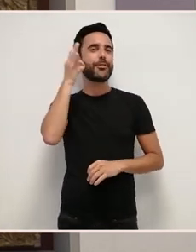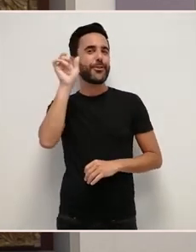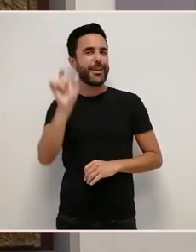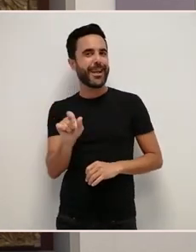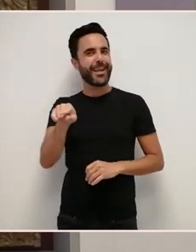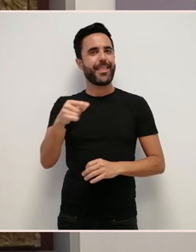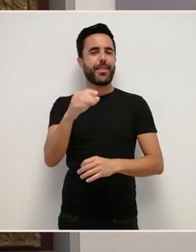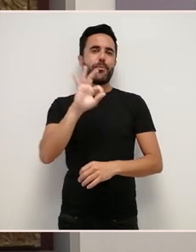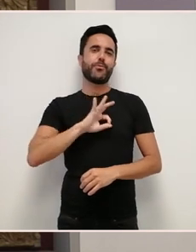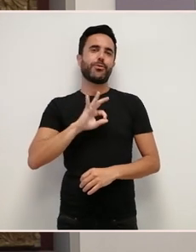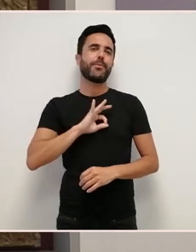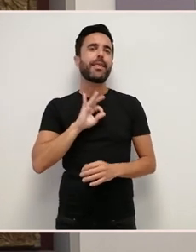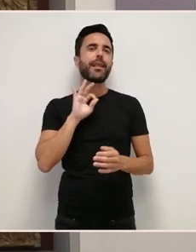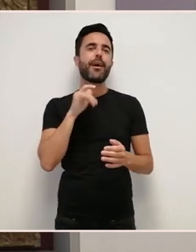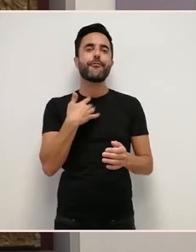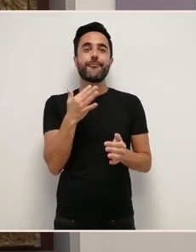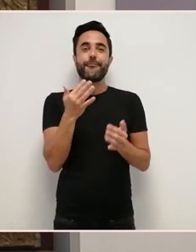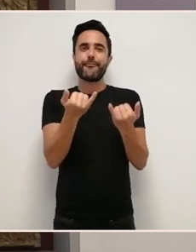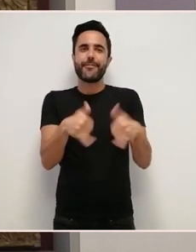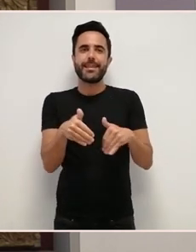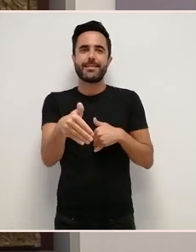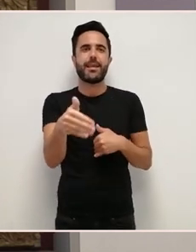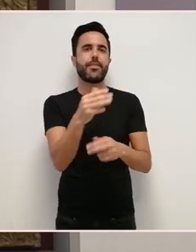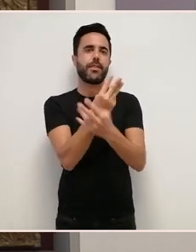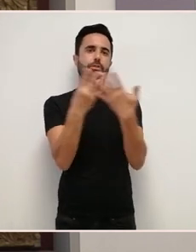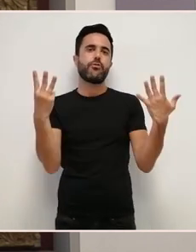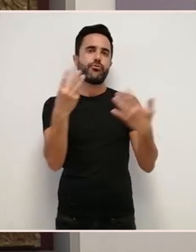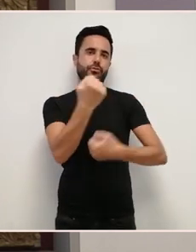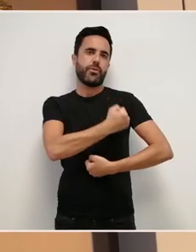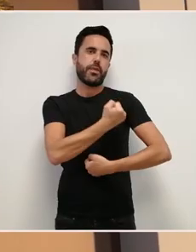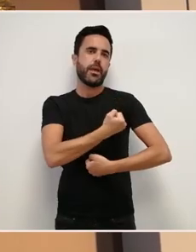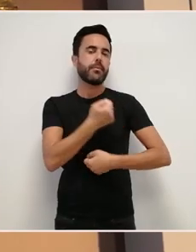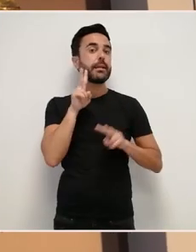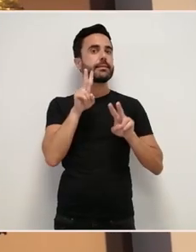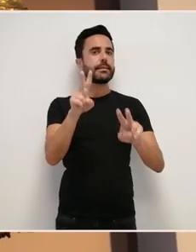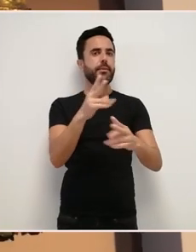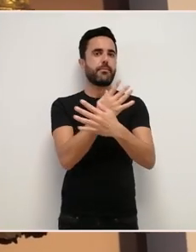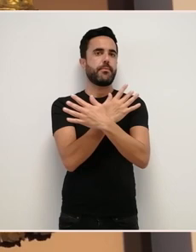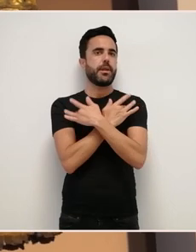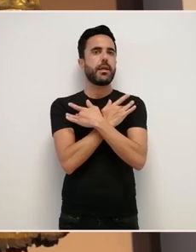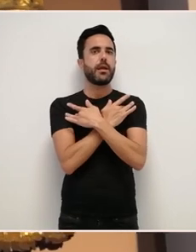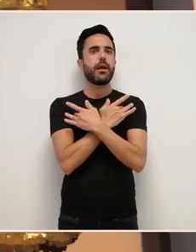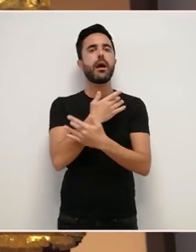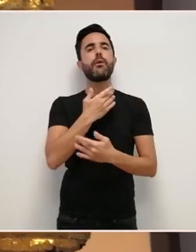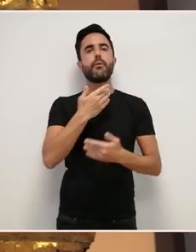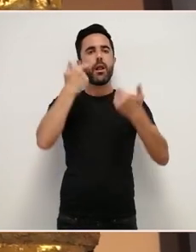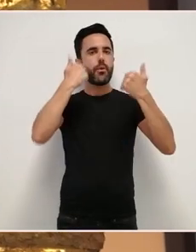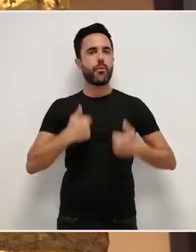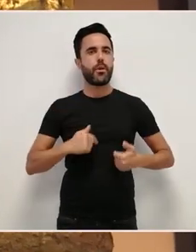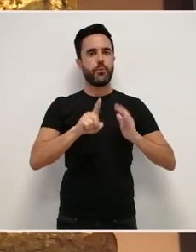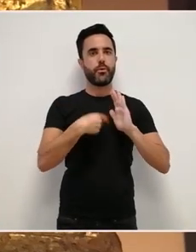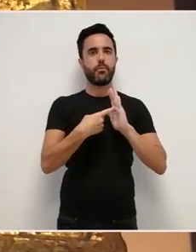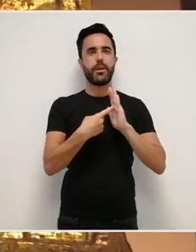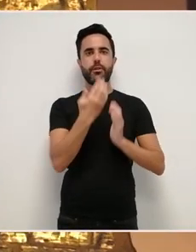festividade celebrase o 18 de dezembro En el, vemos a María, de corpo enteiro, en posición frontal